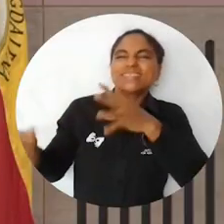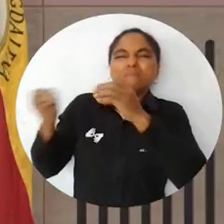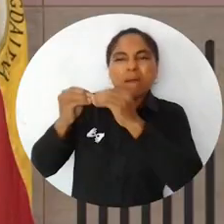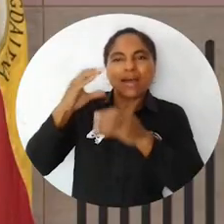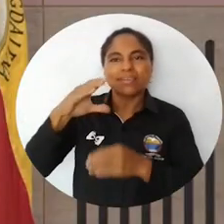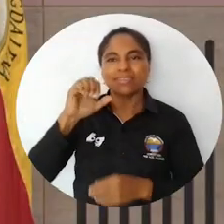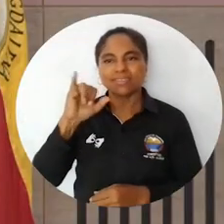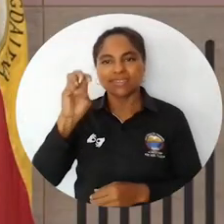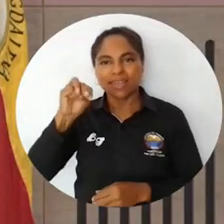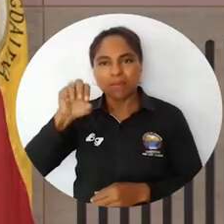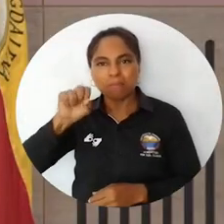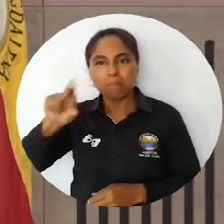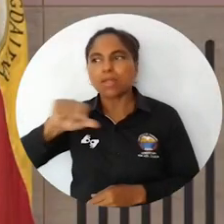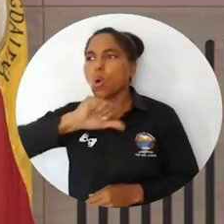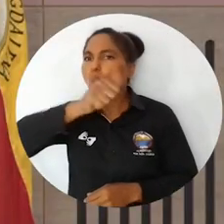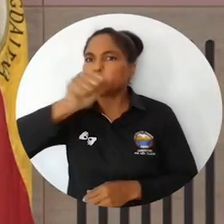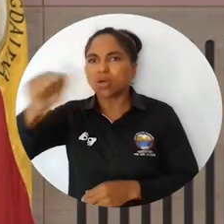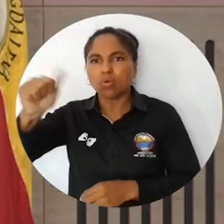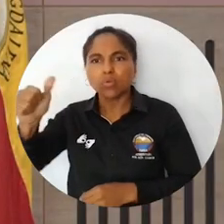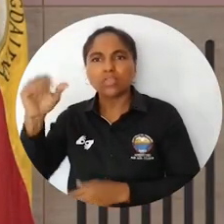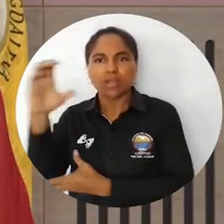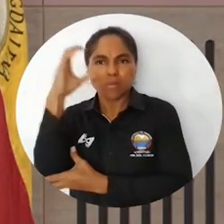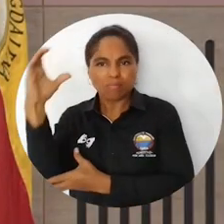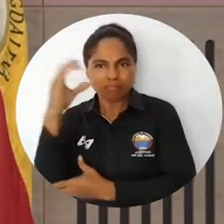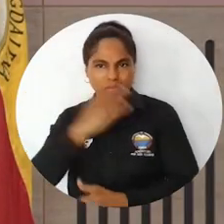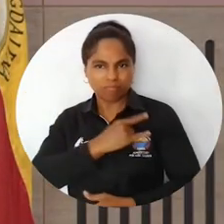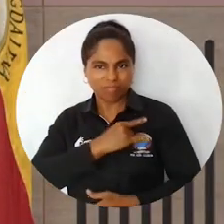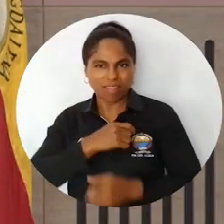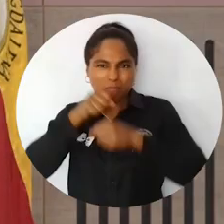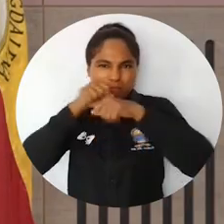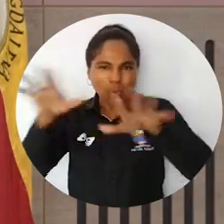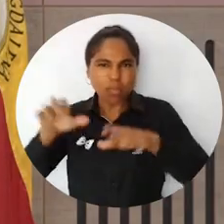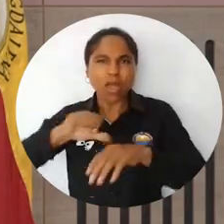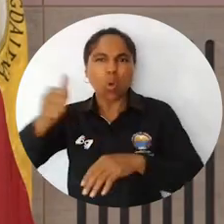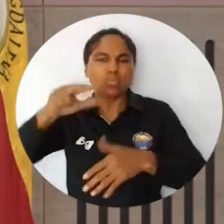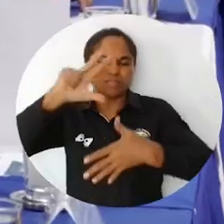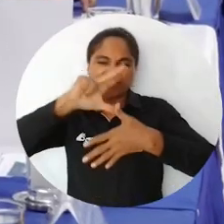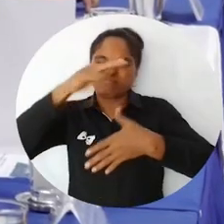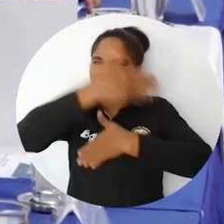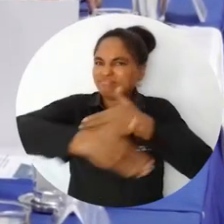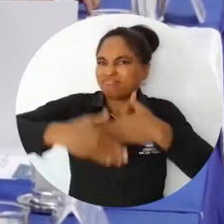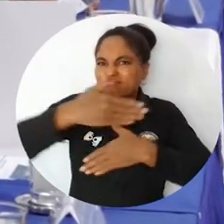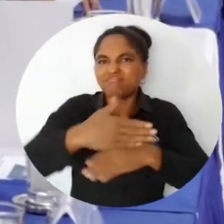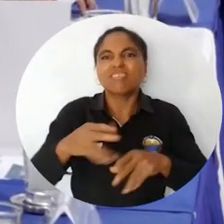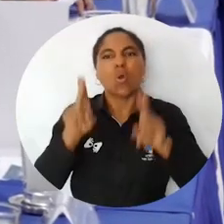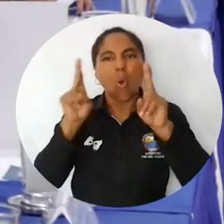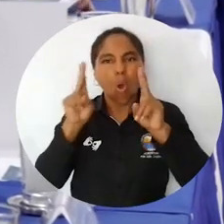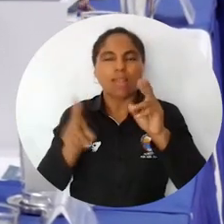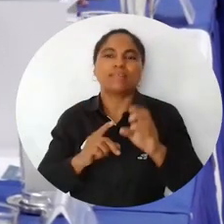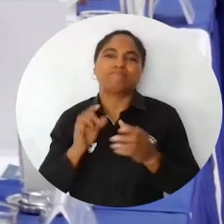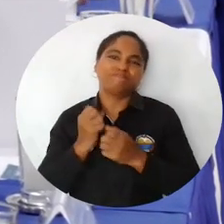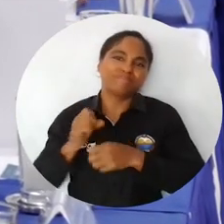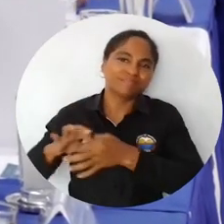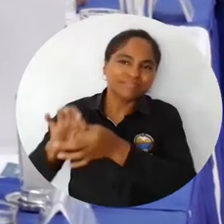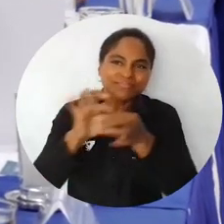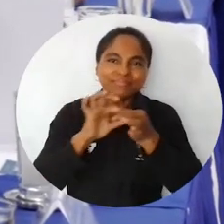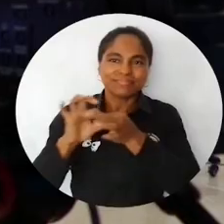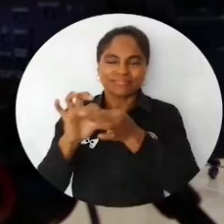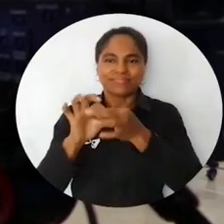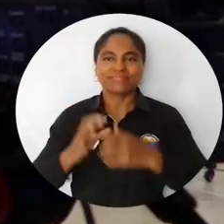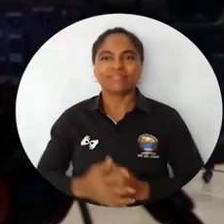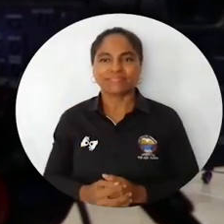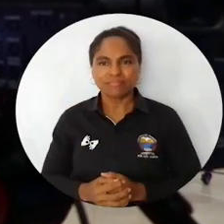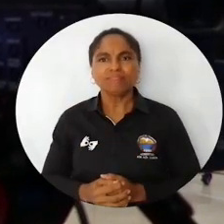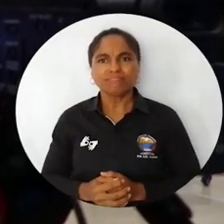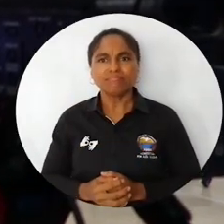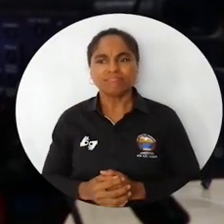CEIMAR América Latina, en el cual en conjunto con otras universidades públicas de Colombia, pero también con universidades de todo el continente, trabajemos en torno a ese mar que nos une.